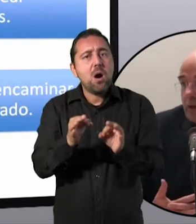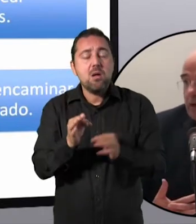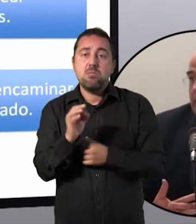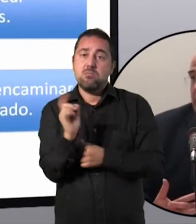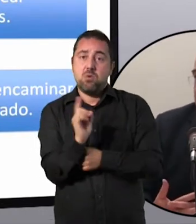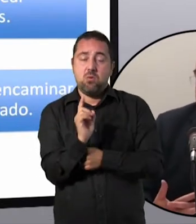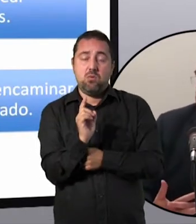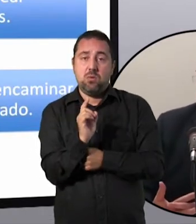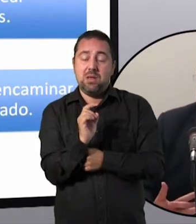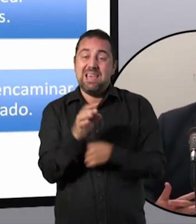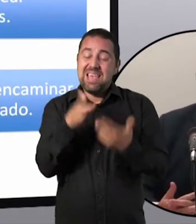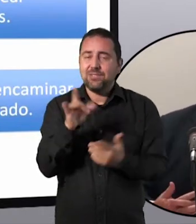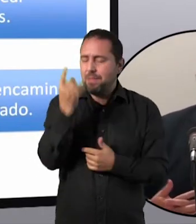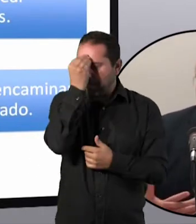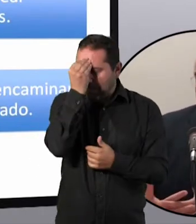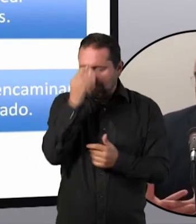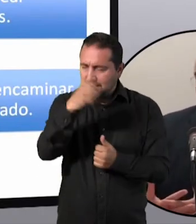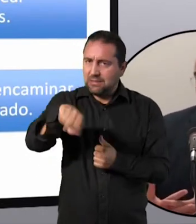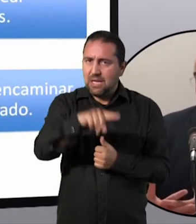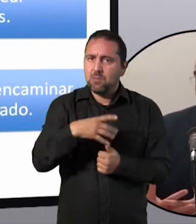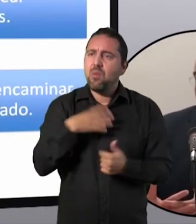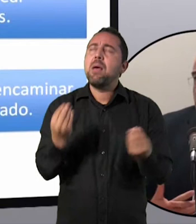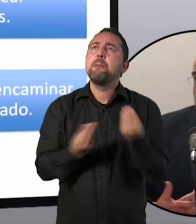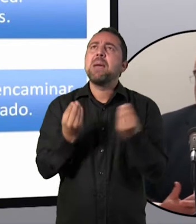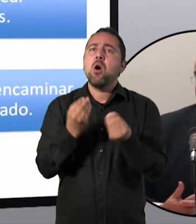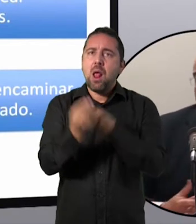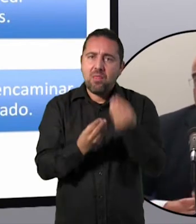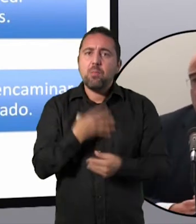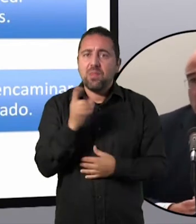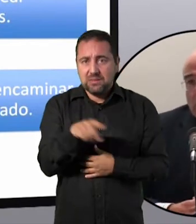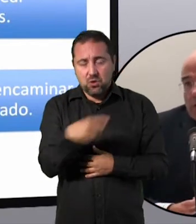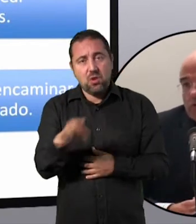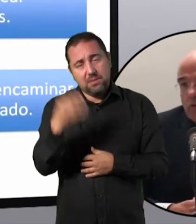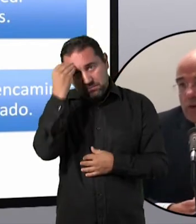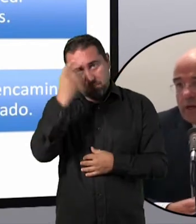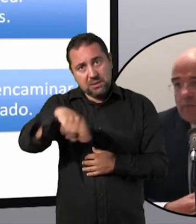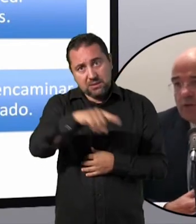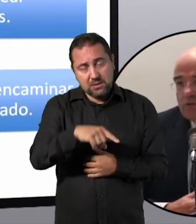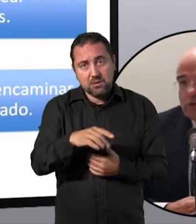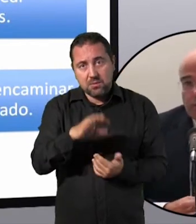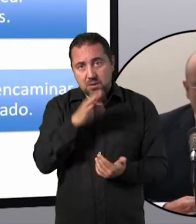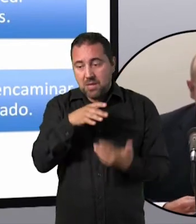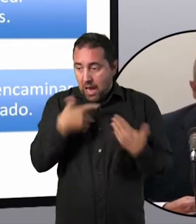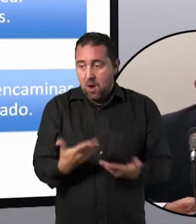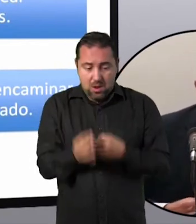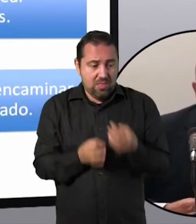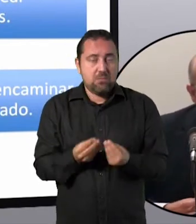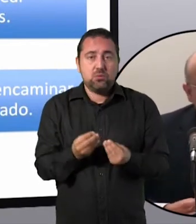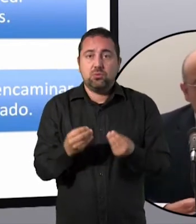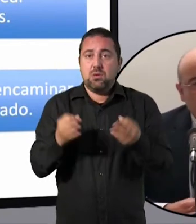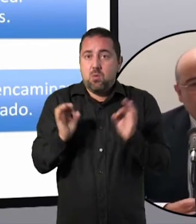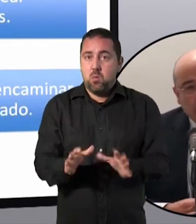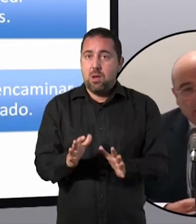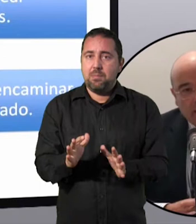eso es, pensar si se puede hacer mejor de lo que lo estamos haciendo. Y eso en cualquier ámbito de nuestra vida, ¿vale?